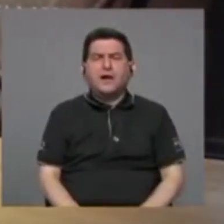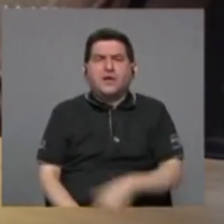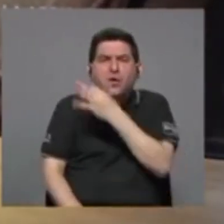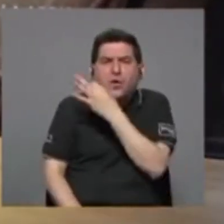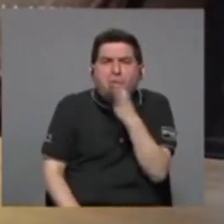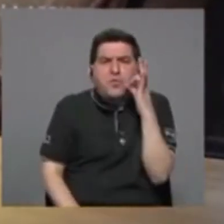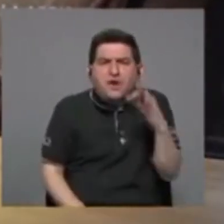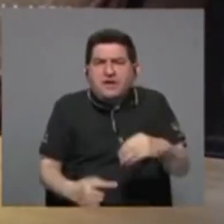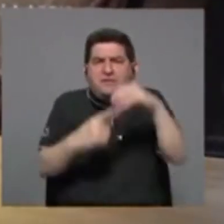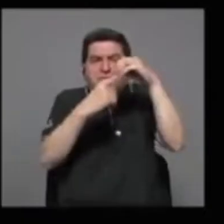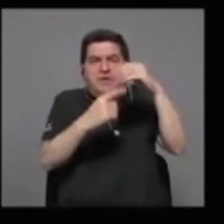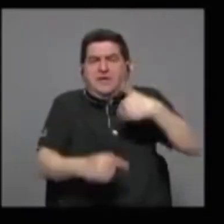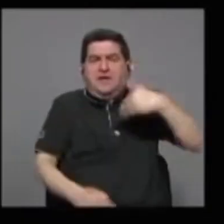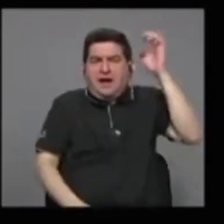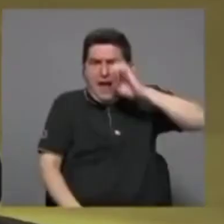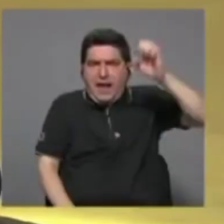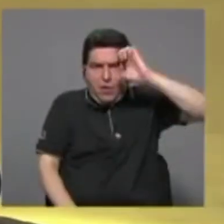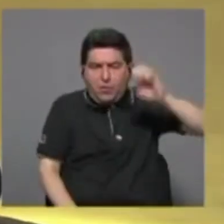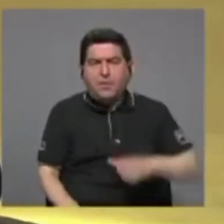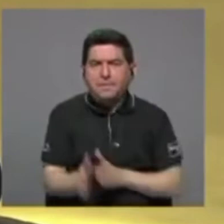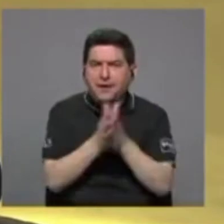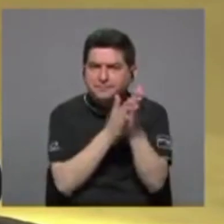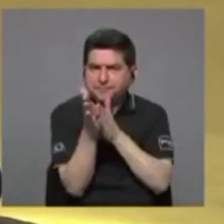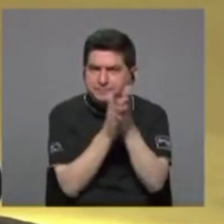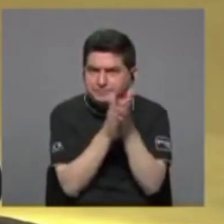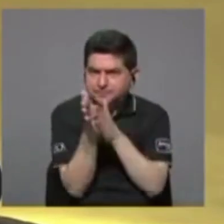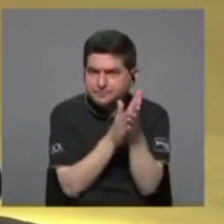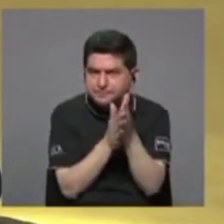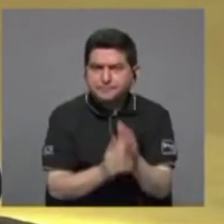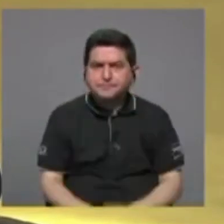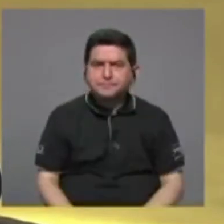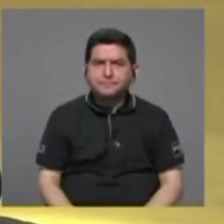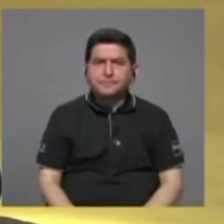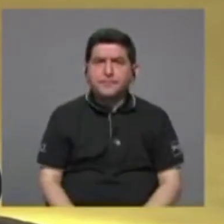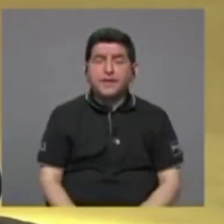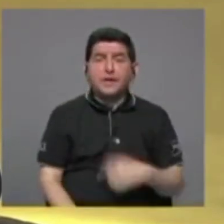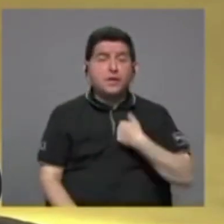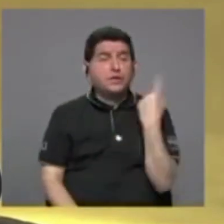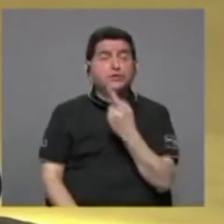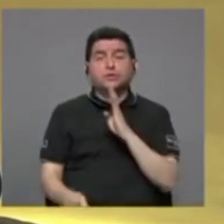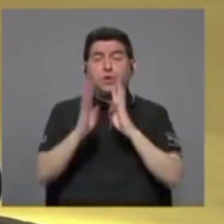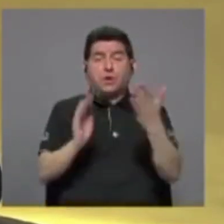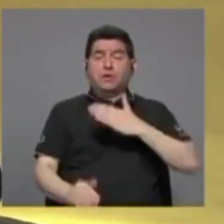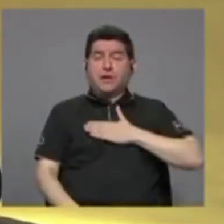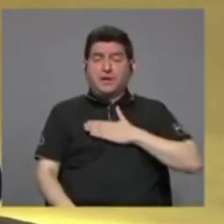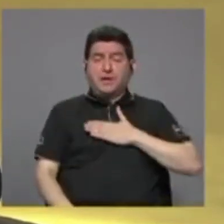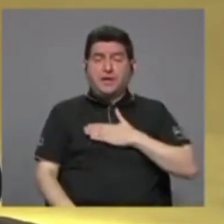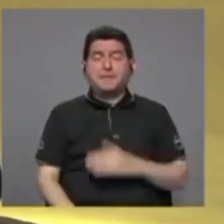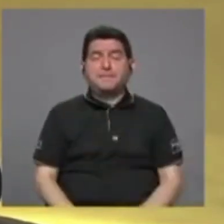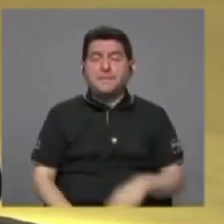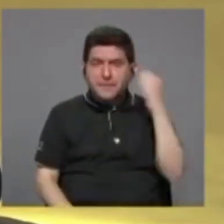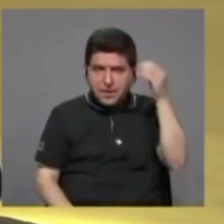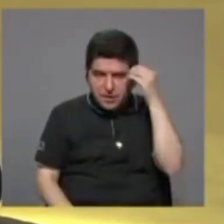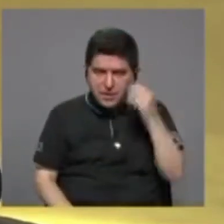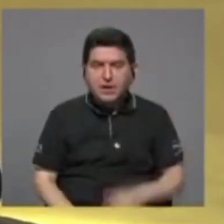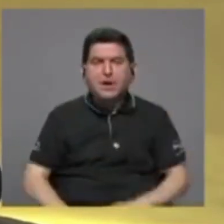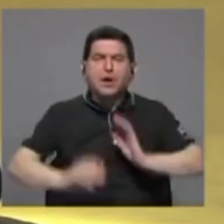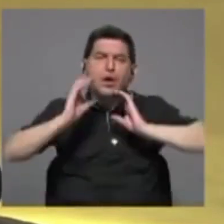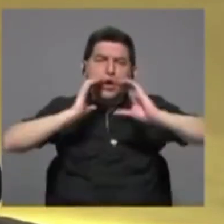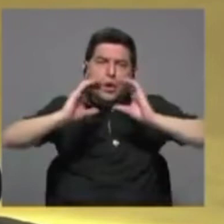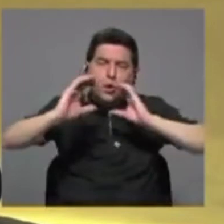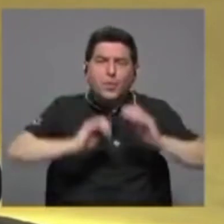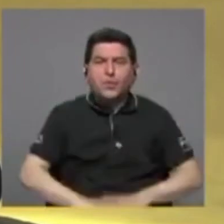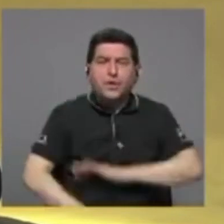y tal vez aprovecho, y aquí solo voy a hablar a nombre mío, de transmitir